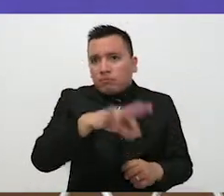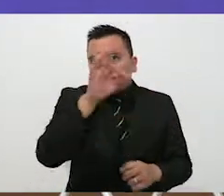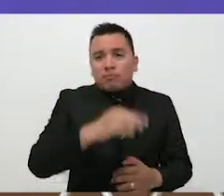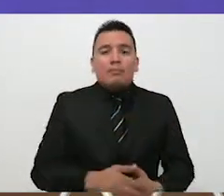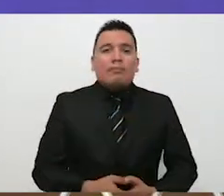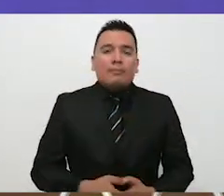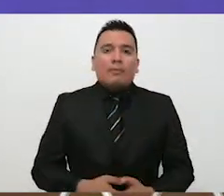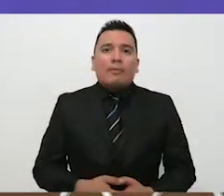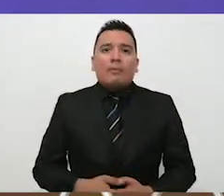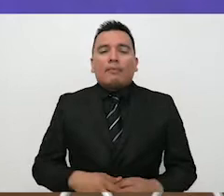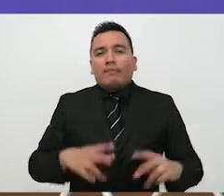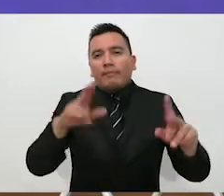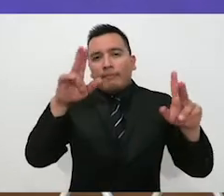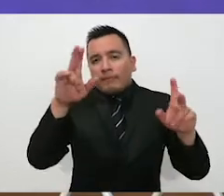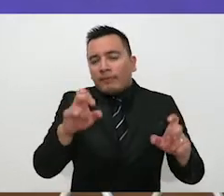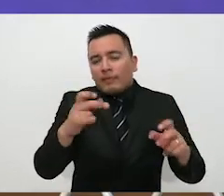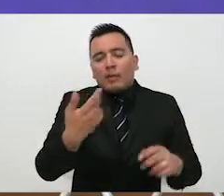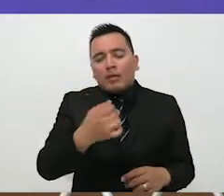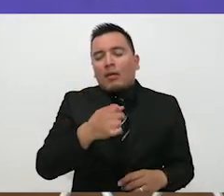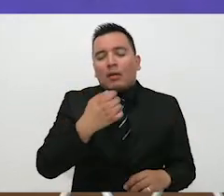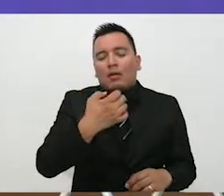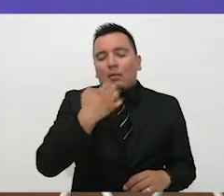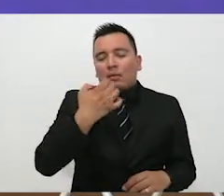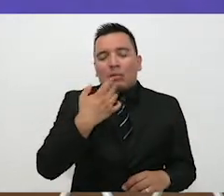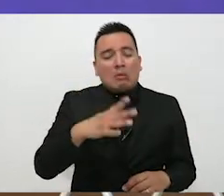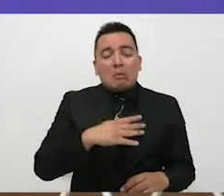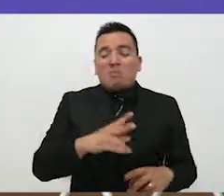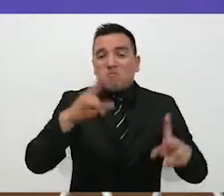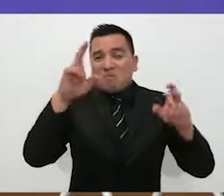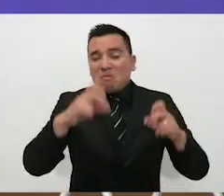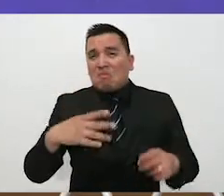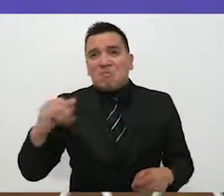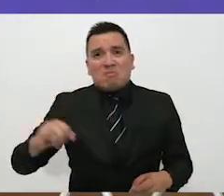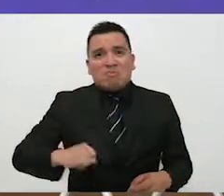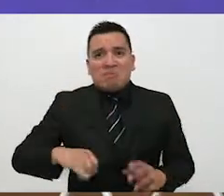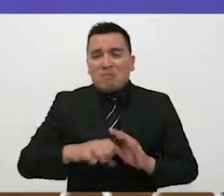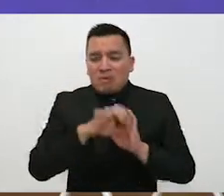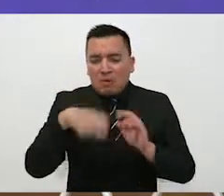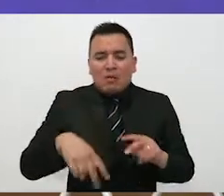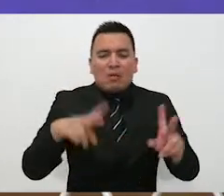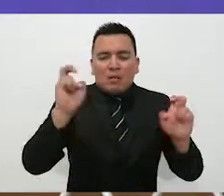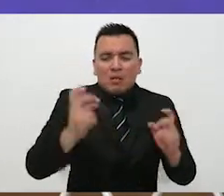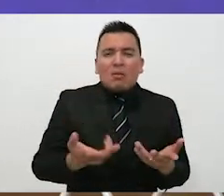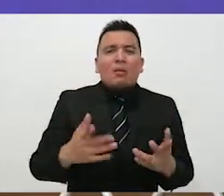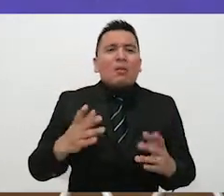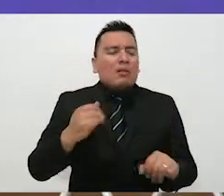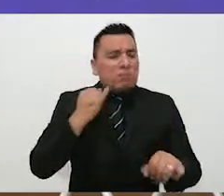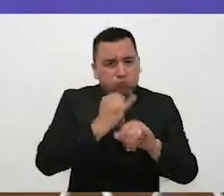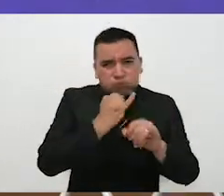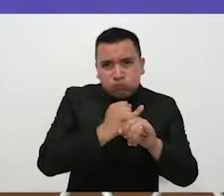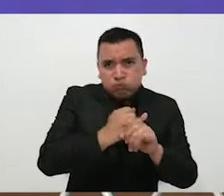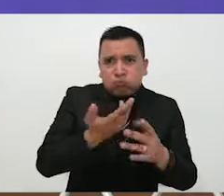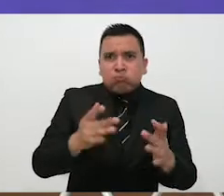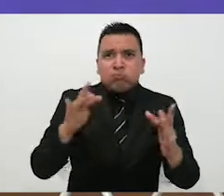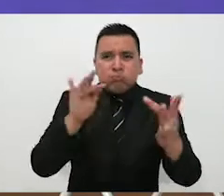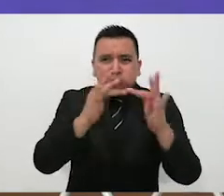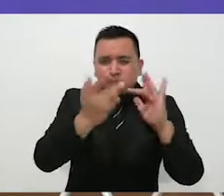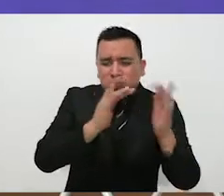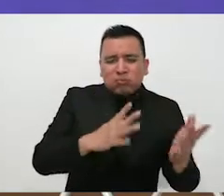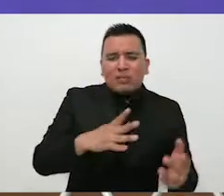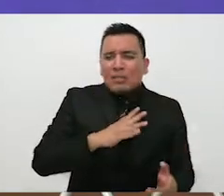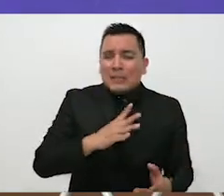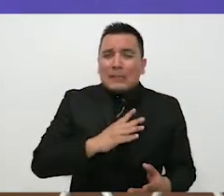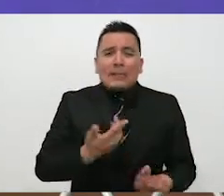Los temas en estas secundarias en este año fueron muy interesantes. Hablaron de redes sociales y bullying, de elecciones y medio ambiente,